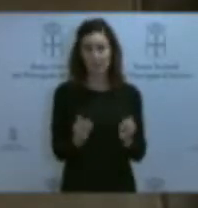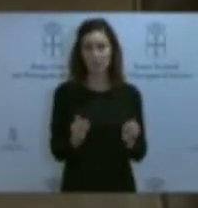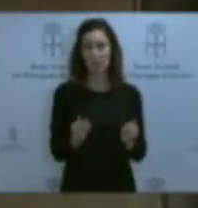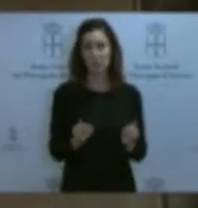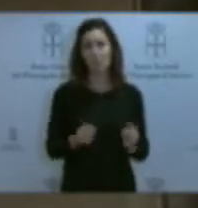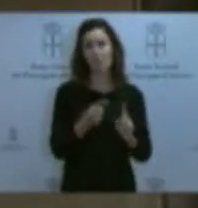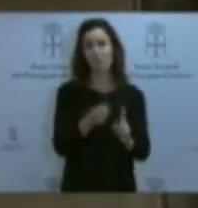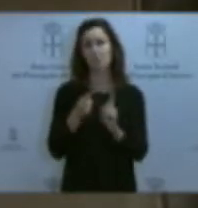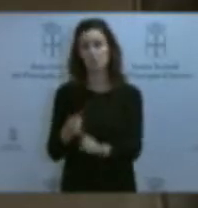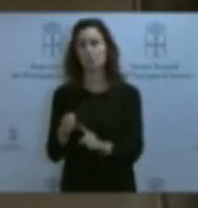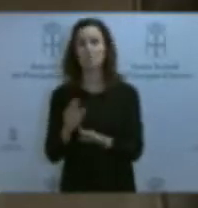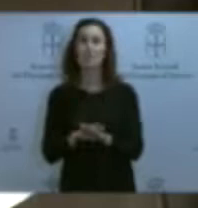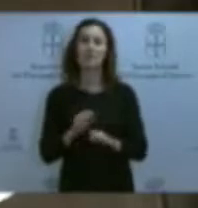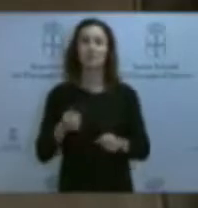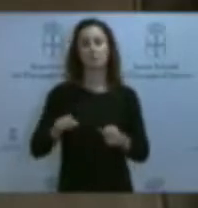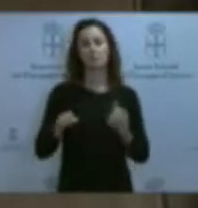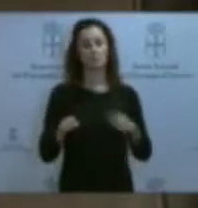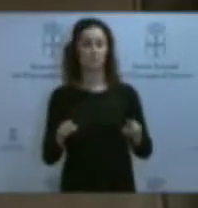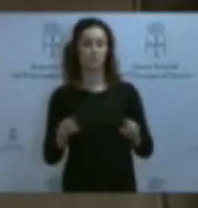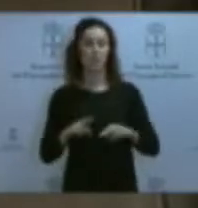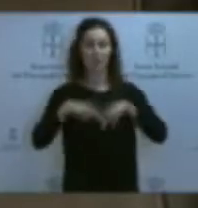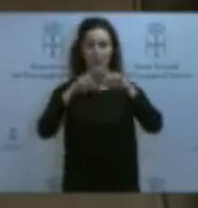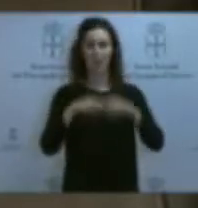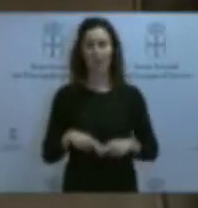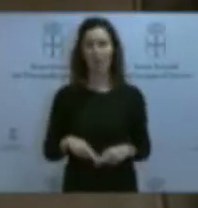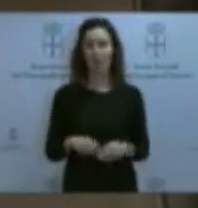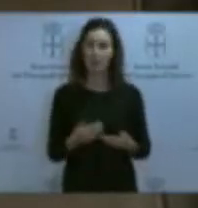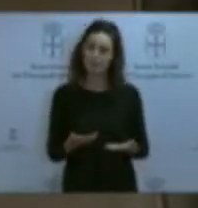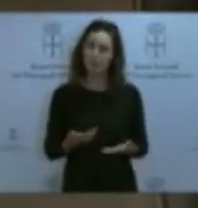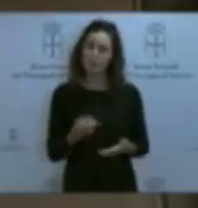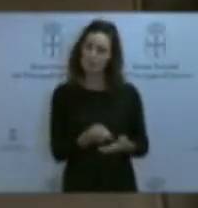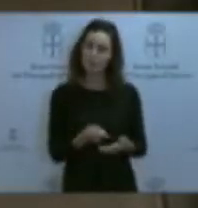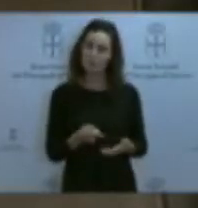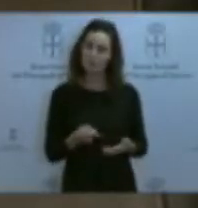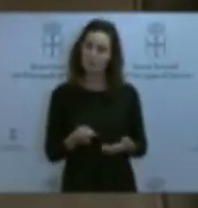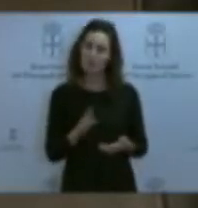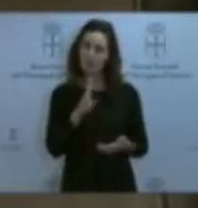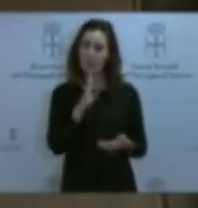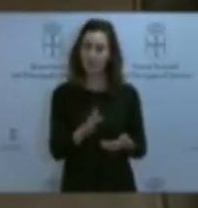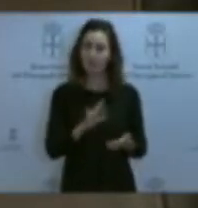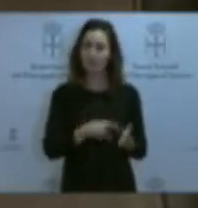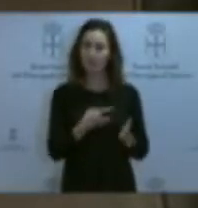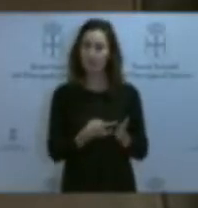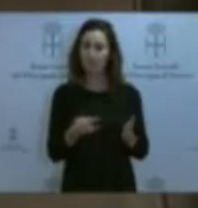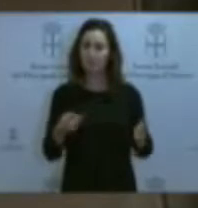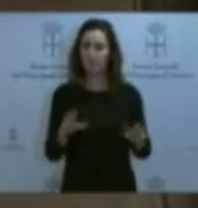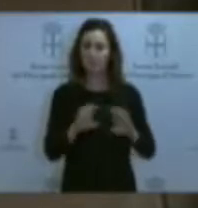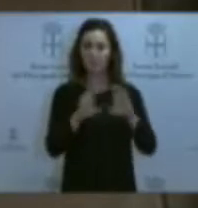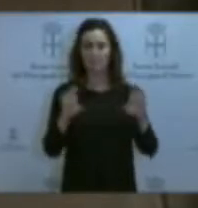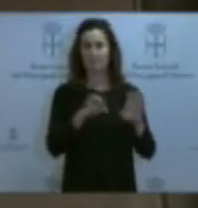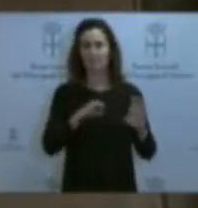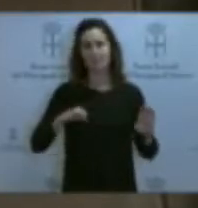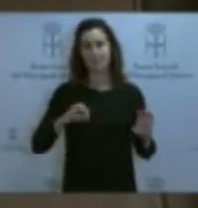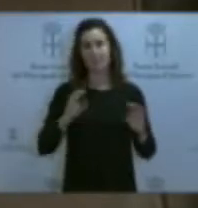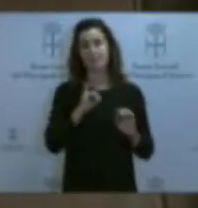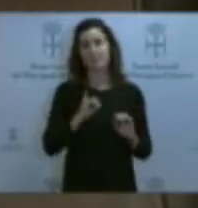a la vía de la troncal occidental, para realizar esa auditoría, que de él dependen directamente los sistemas de la sociedad, correo electrónico entre